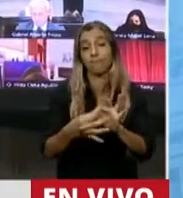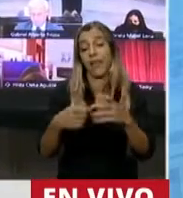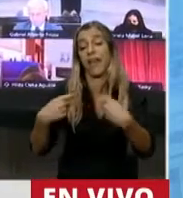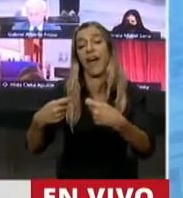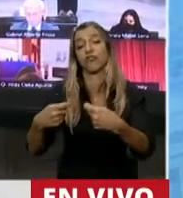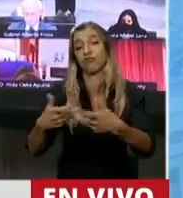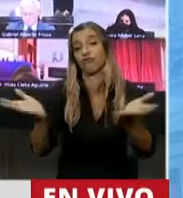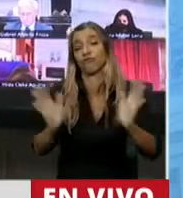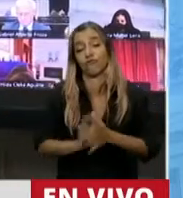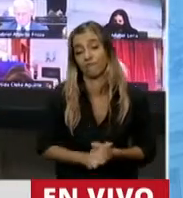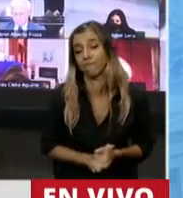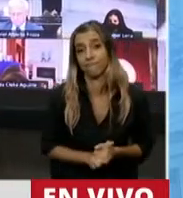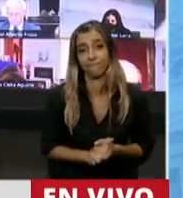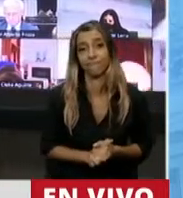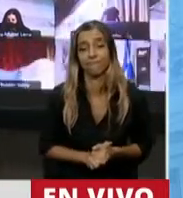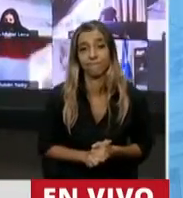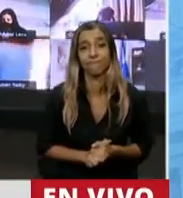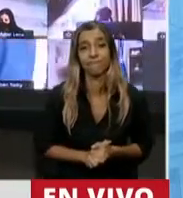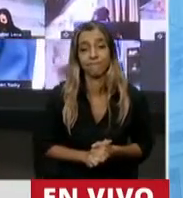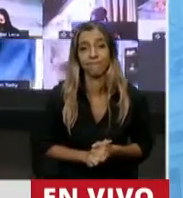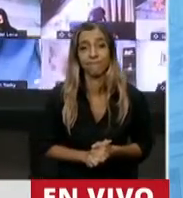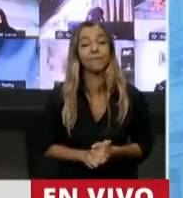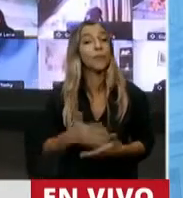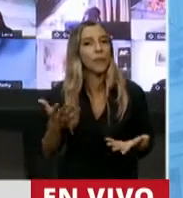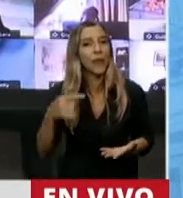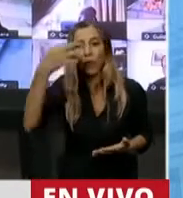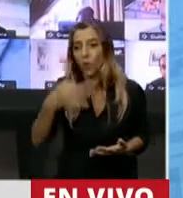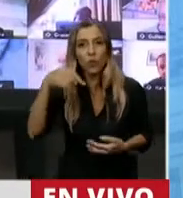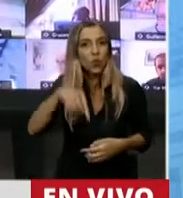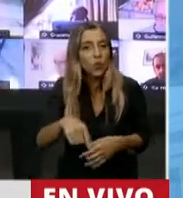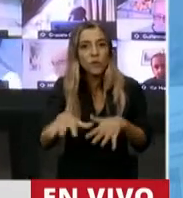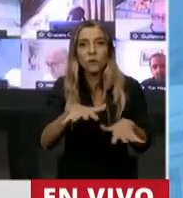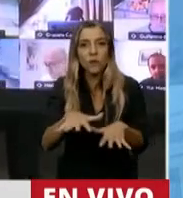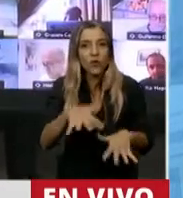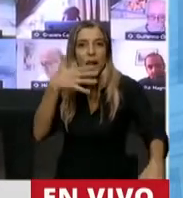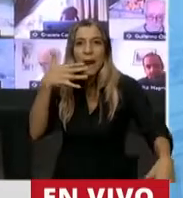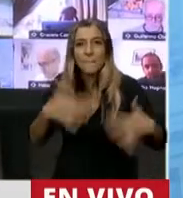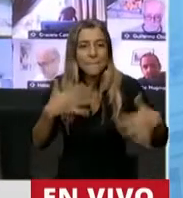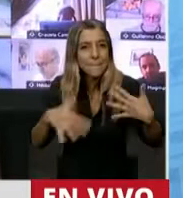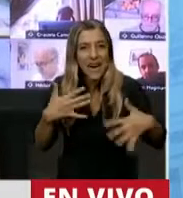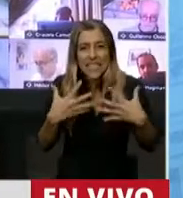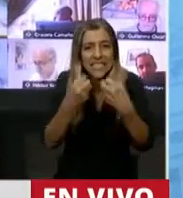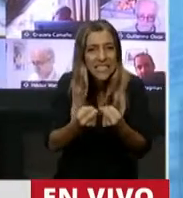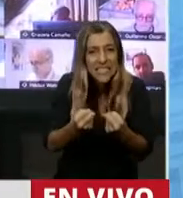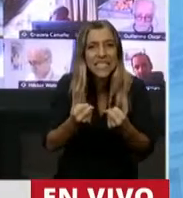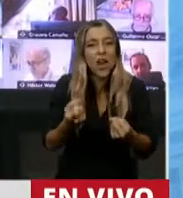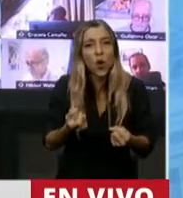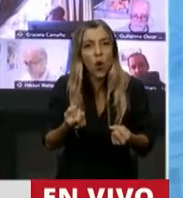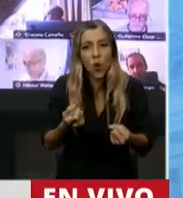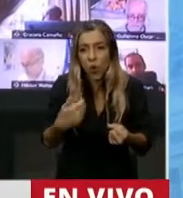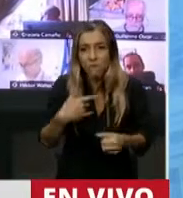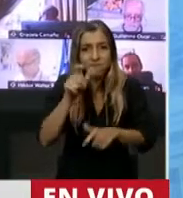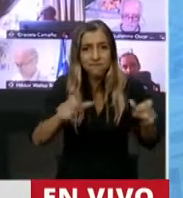superfluo. Y la prueba de eso es que en el medio de una emergencia sanitaria con casi 50% de